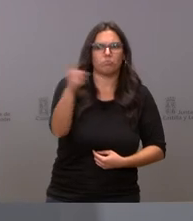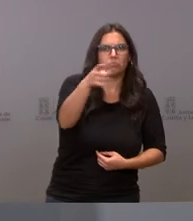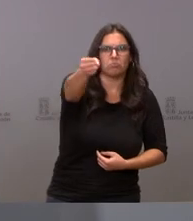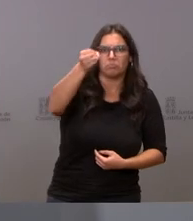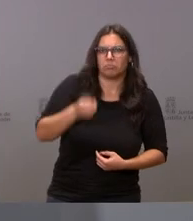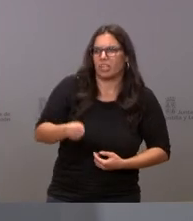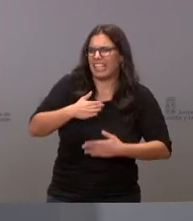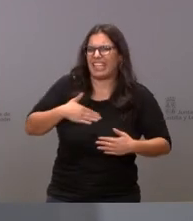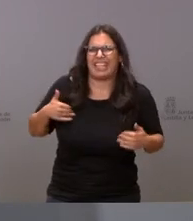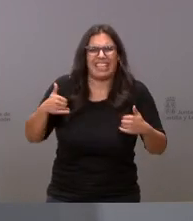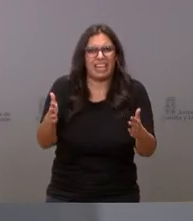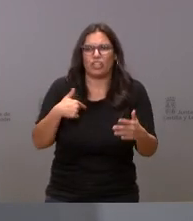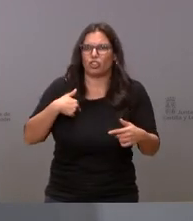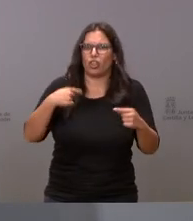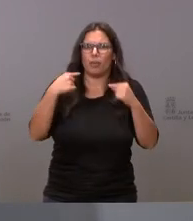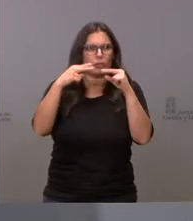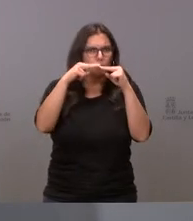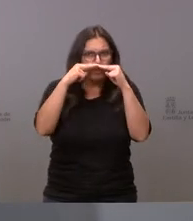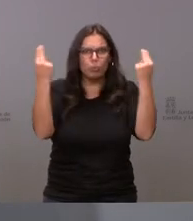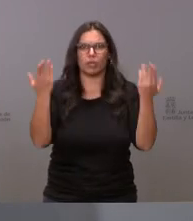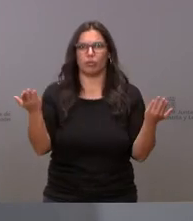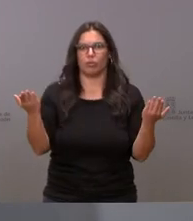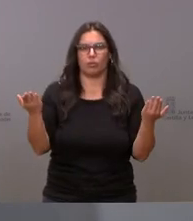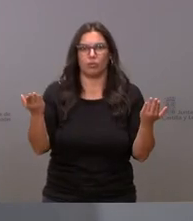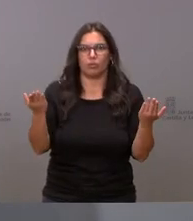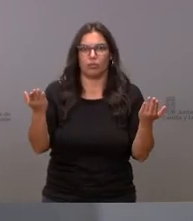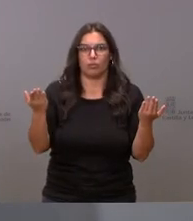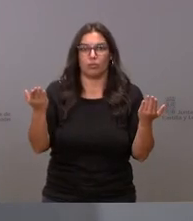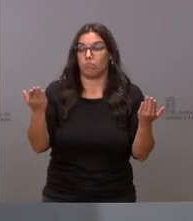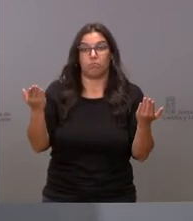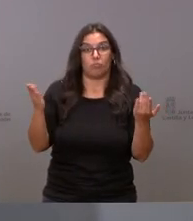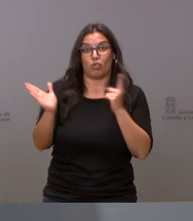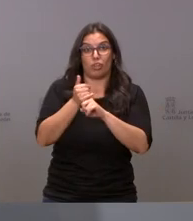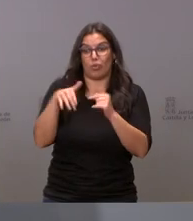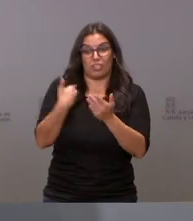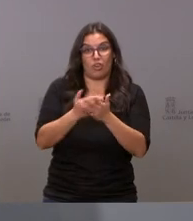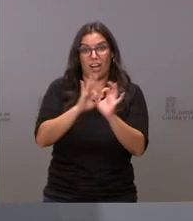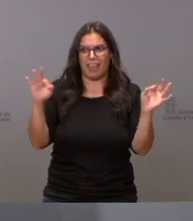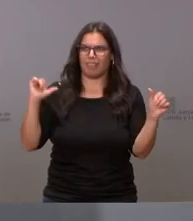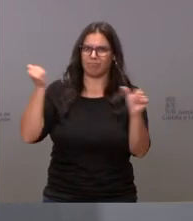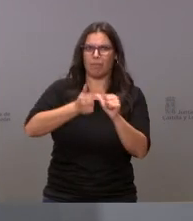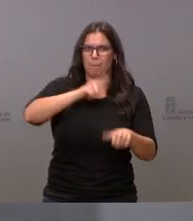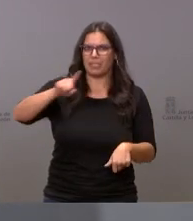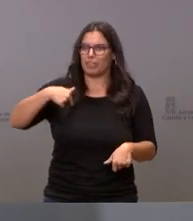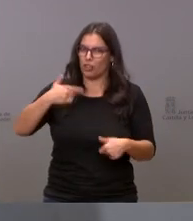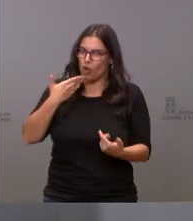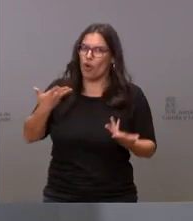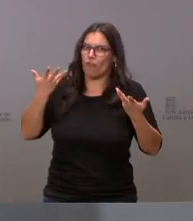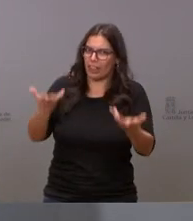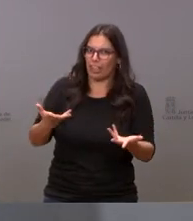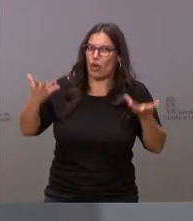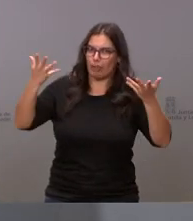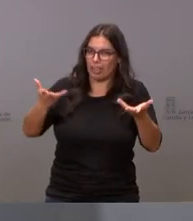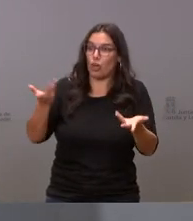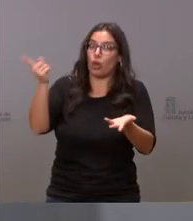aquel que él designe sobre sanidad pública no lo he conseguido y llevo meses haciéndole este ofrecimiento se lo